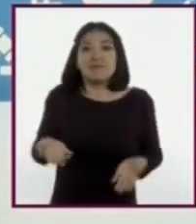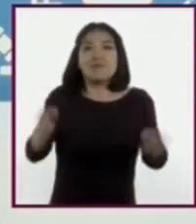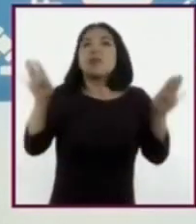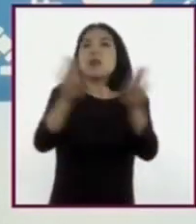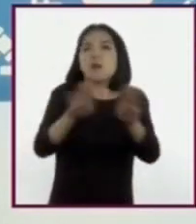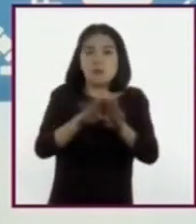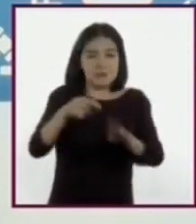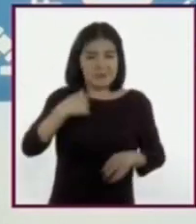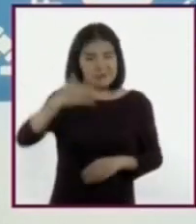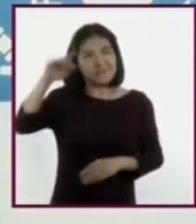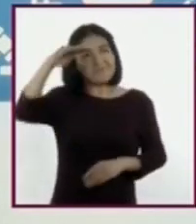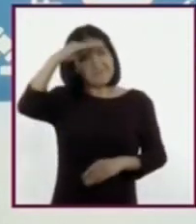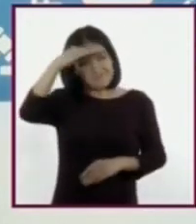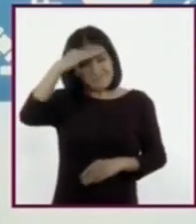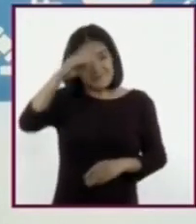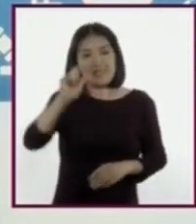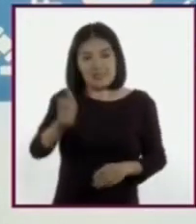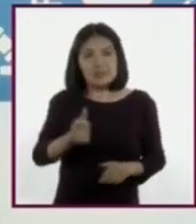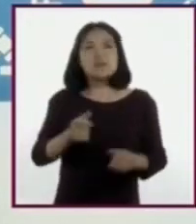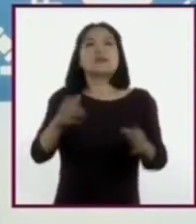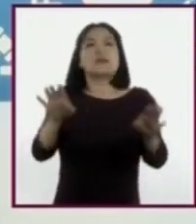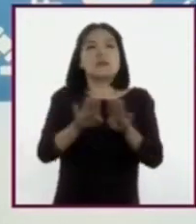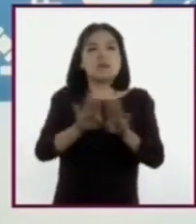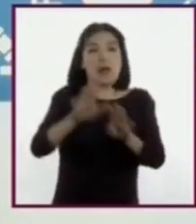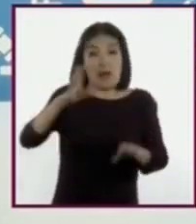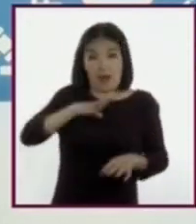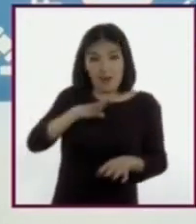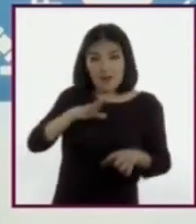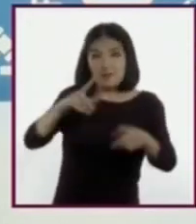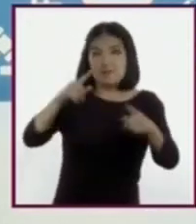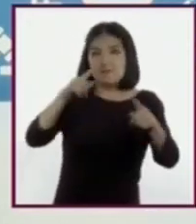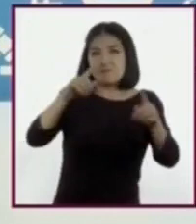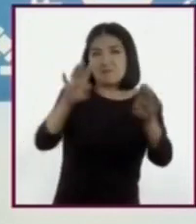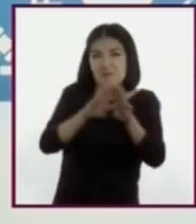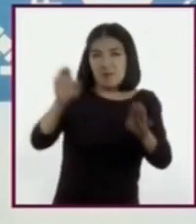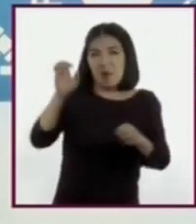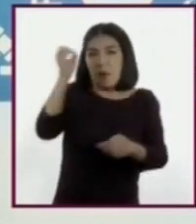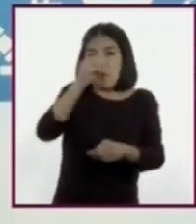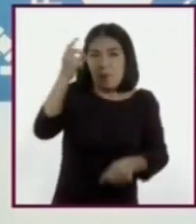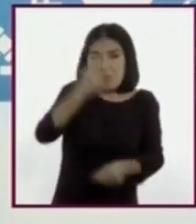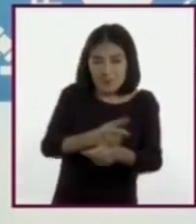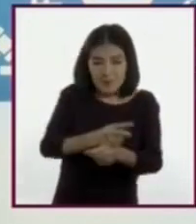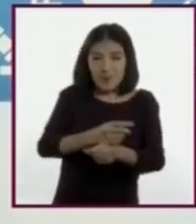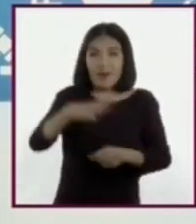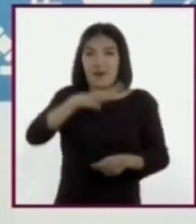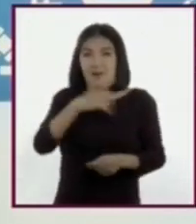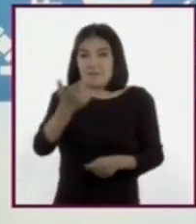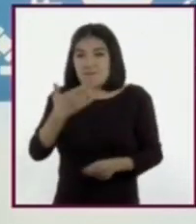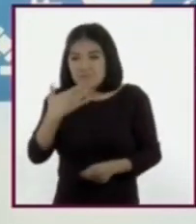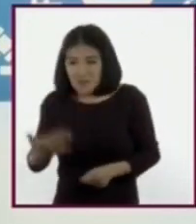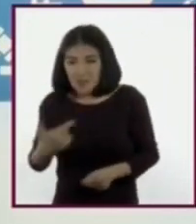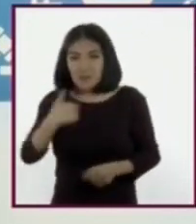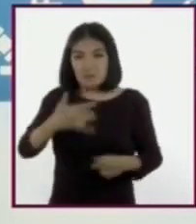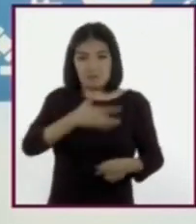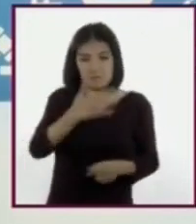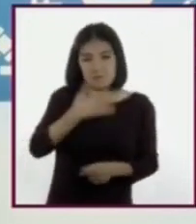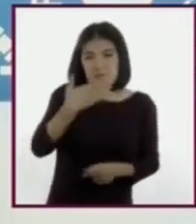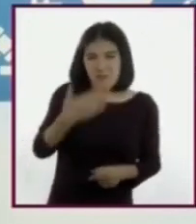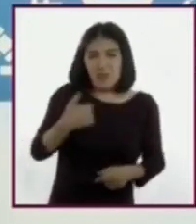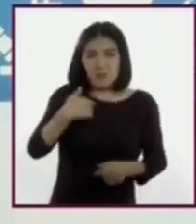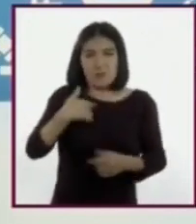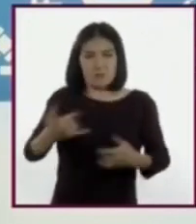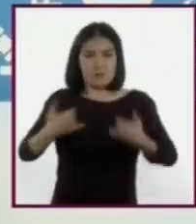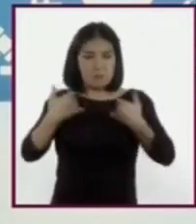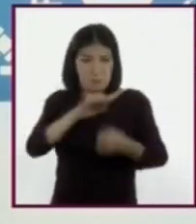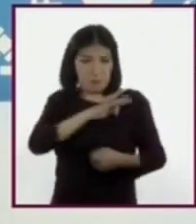Decidir implica tener y conocer las opciones. La sugerencia es estar abiertos a recibir información y orientación